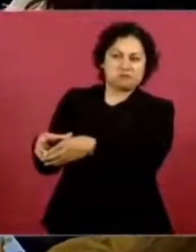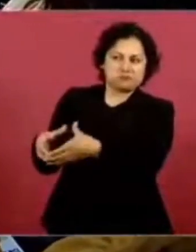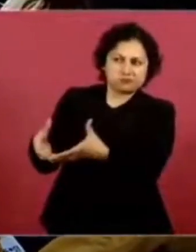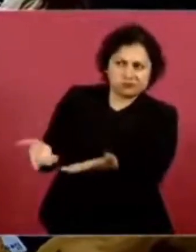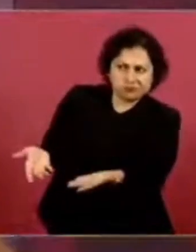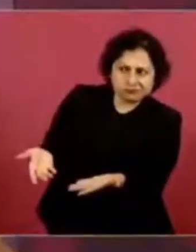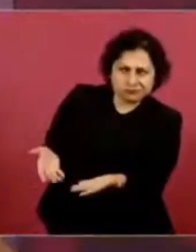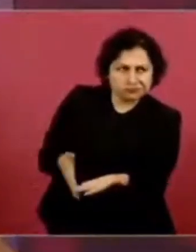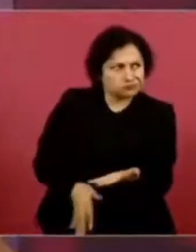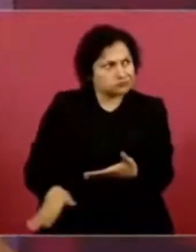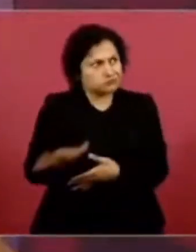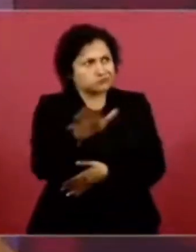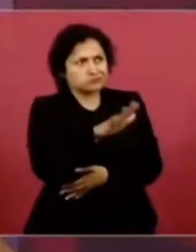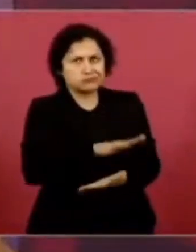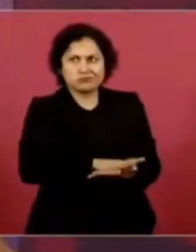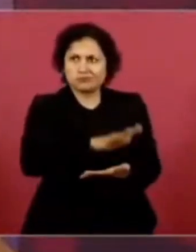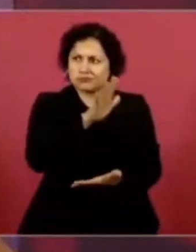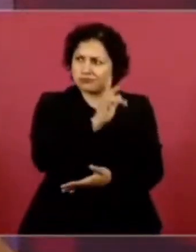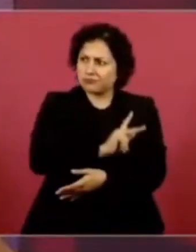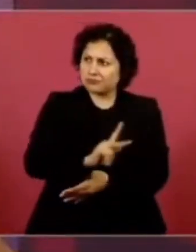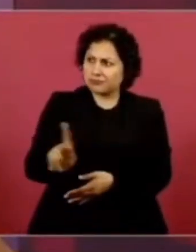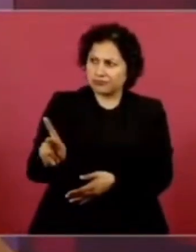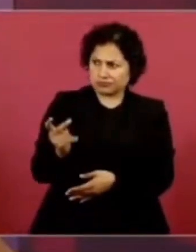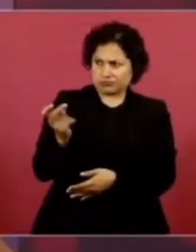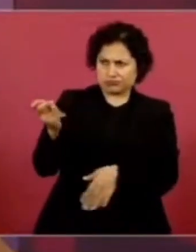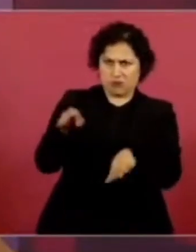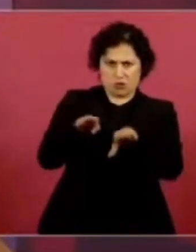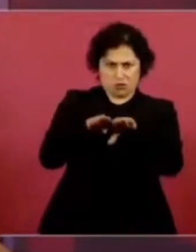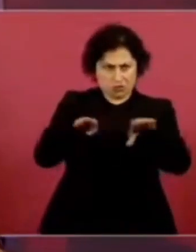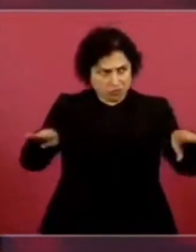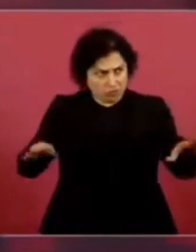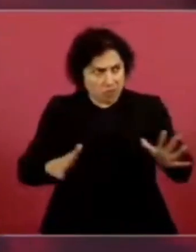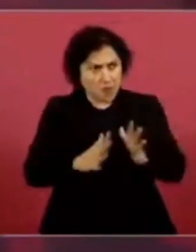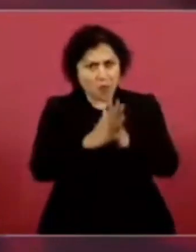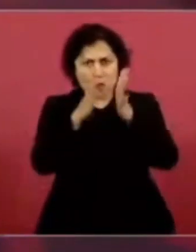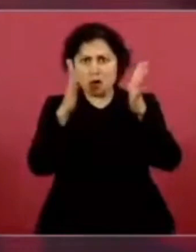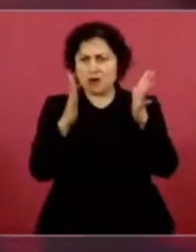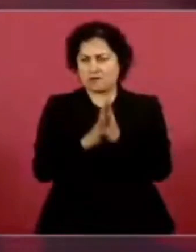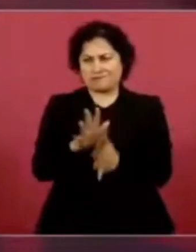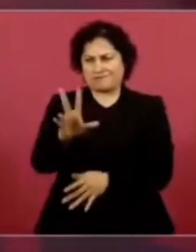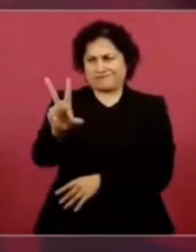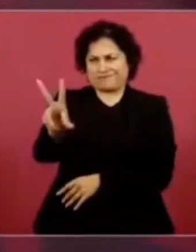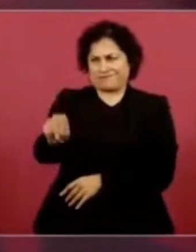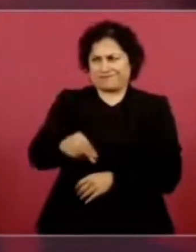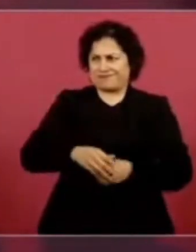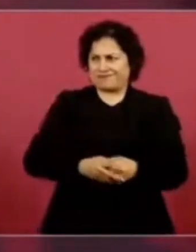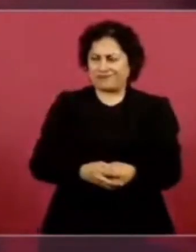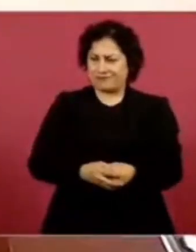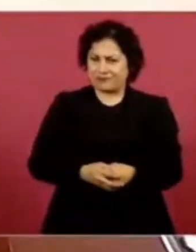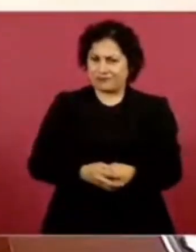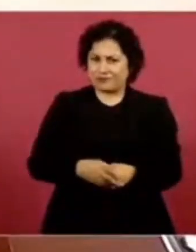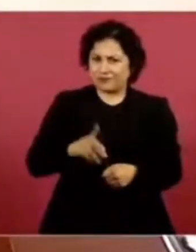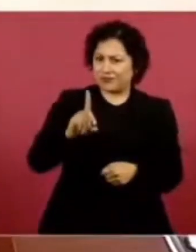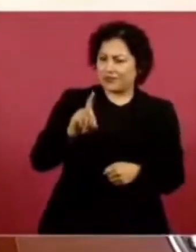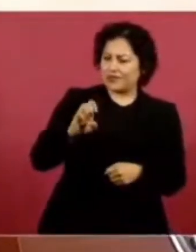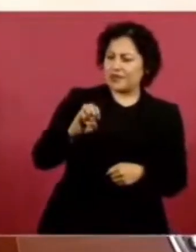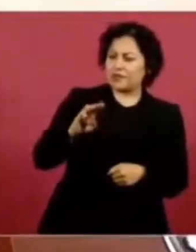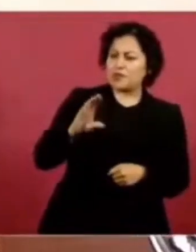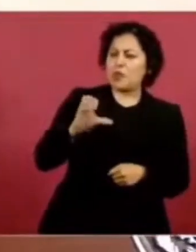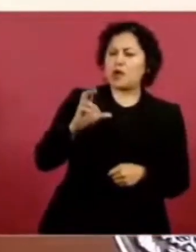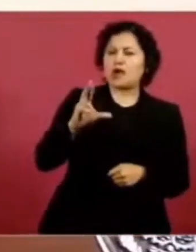Eso no es la democracia. La democracia es el gobierno del pueblo, para el pueblo y con el pueblo.